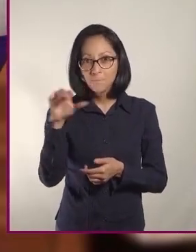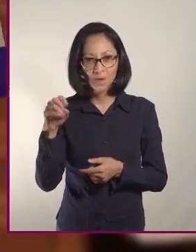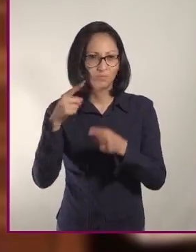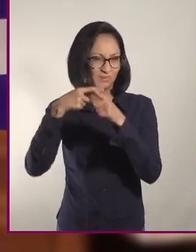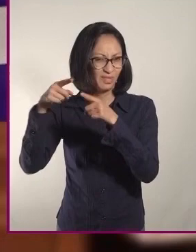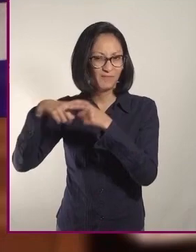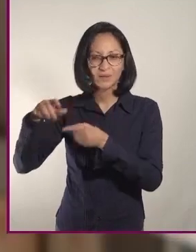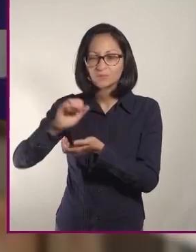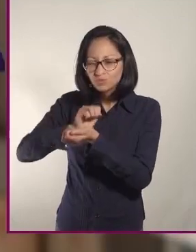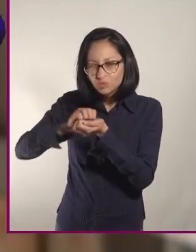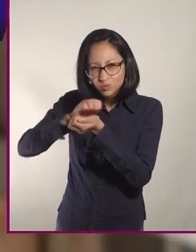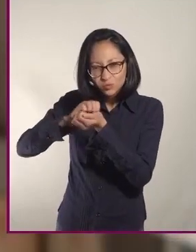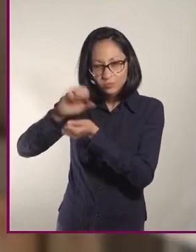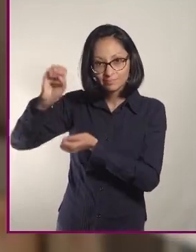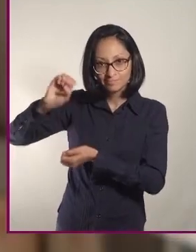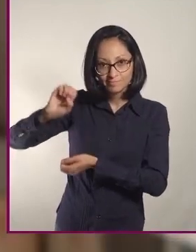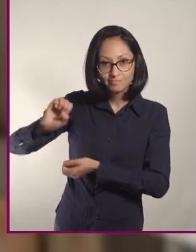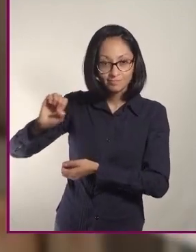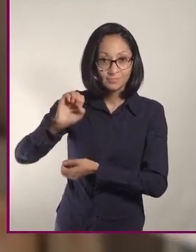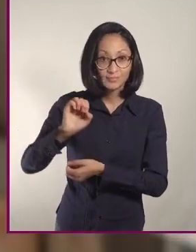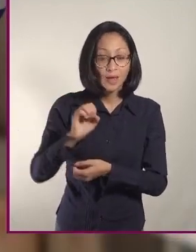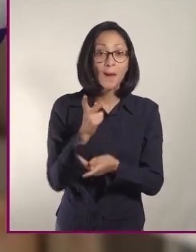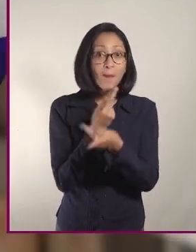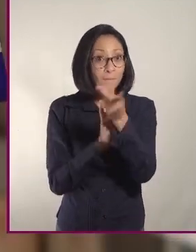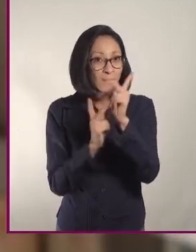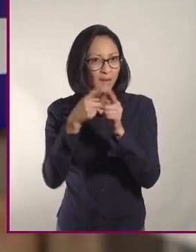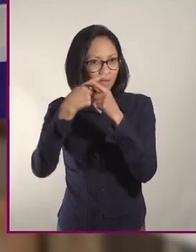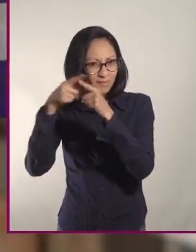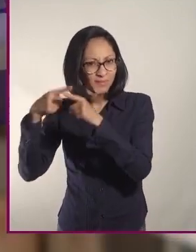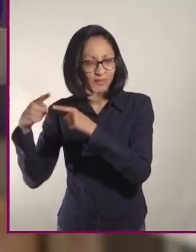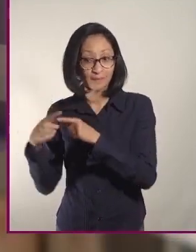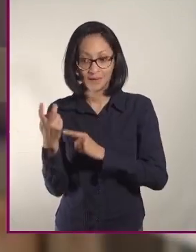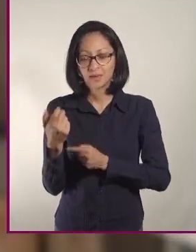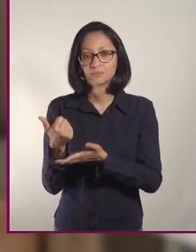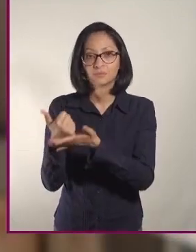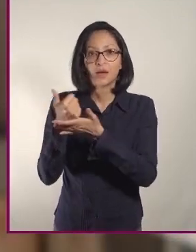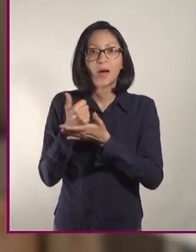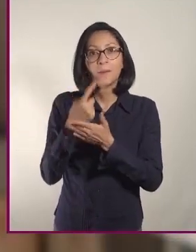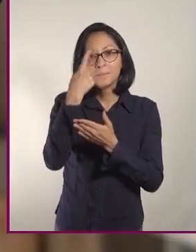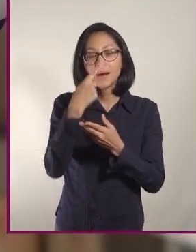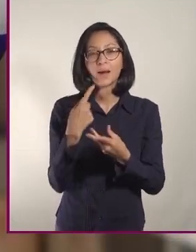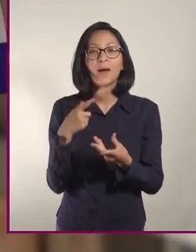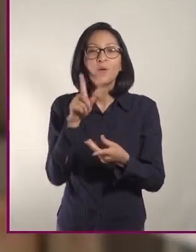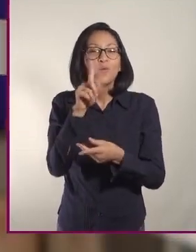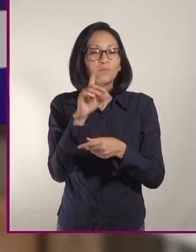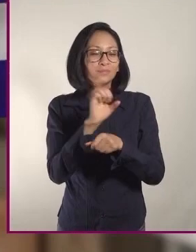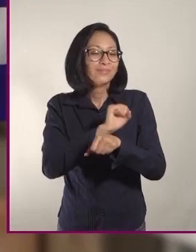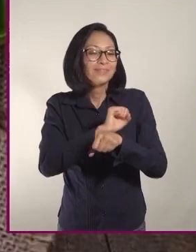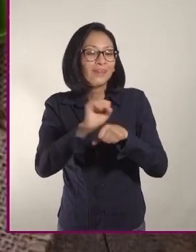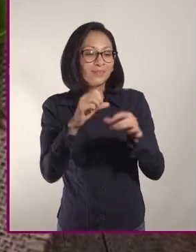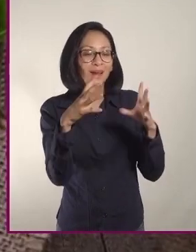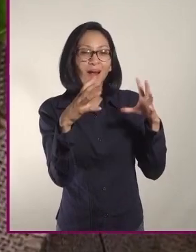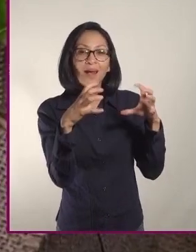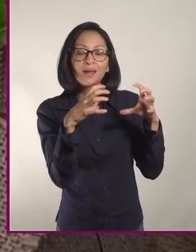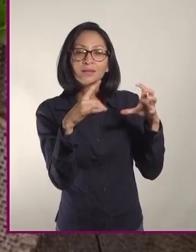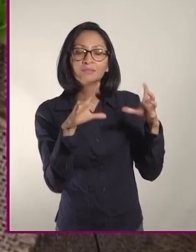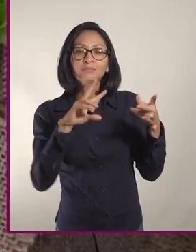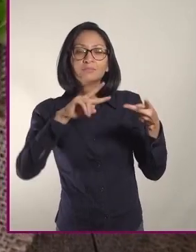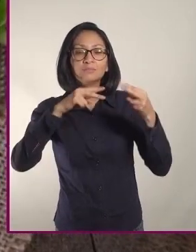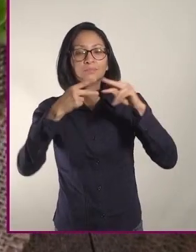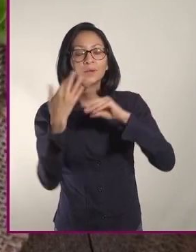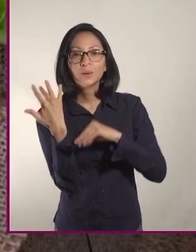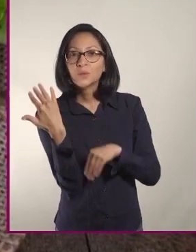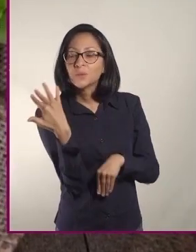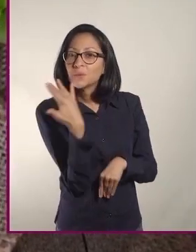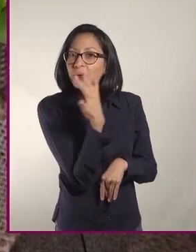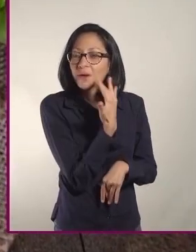de oliva. Las hierbas y el aceite de oliva son capaces de transformar unas sencillas hojas de lechuga en una experiencia